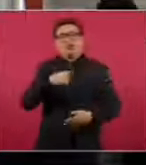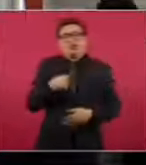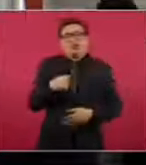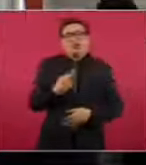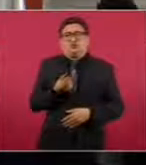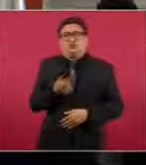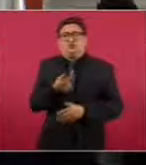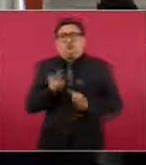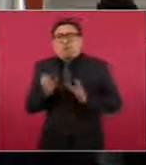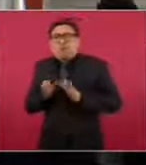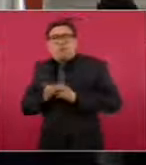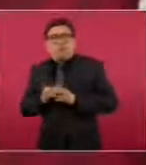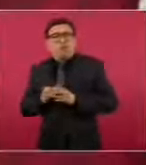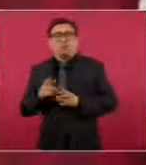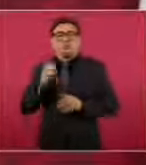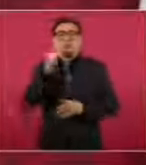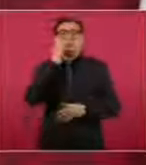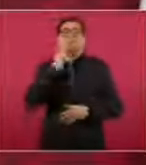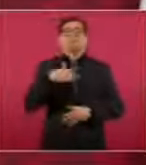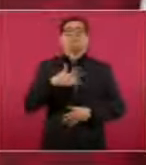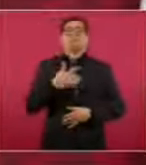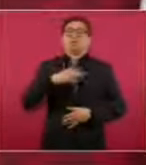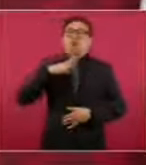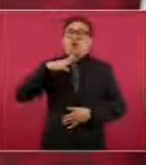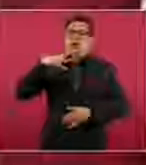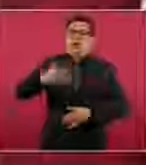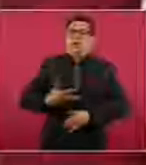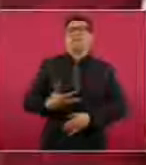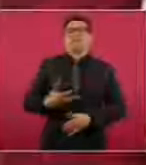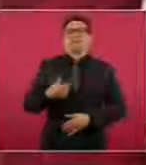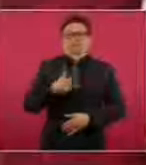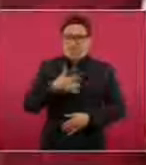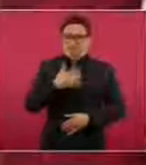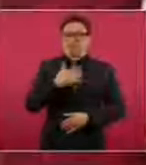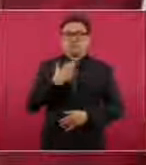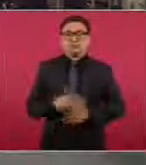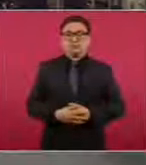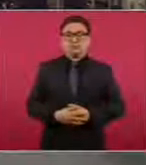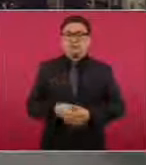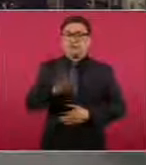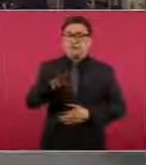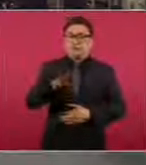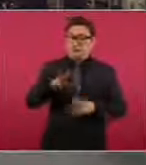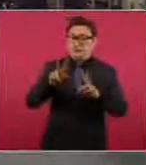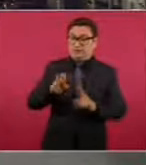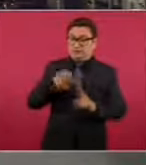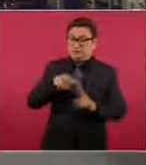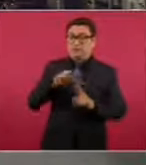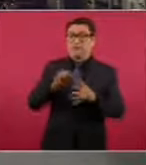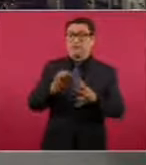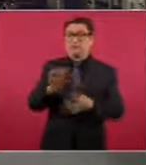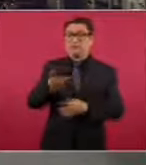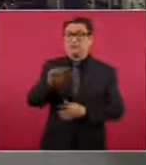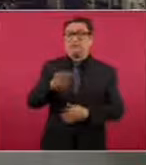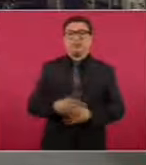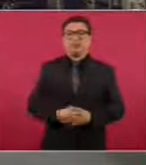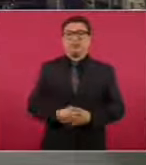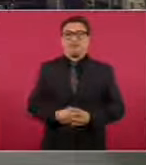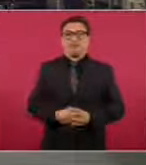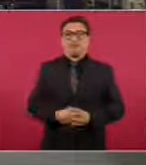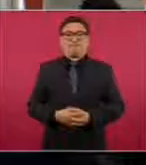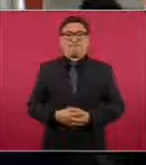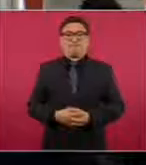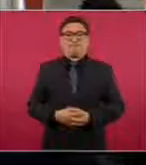siento muy orgulloso, es un timbre de orgullo. Para concluir el tema, presidente, ¿no le viene la reflexión que